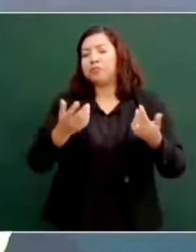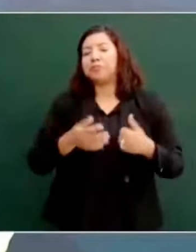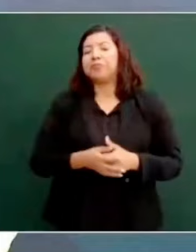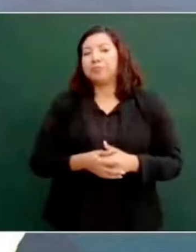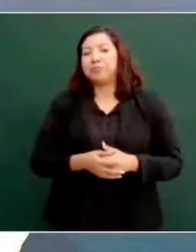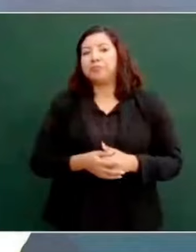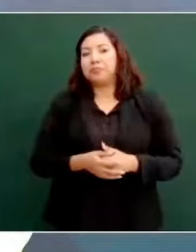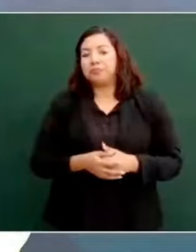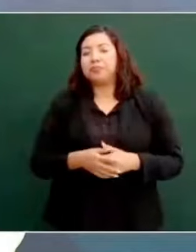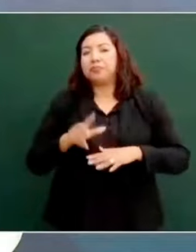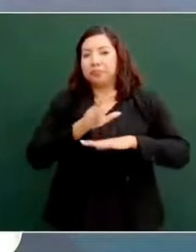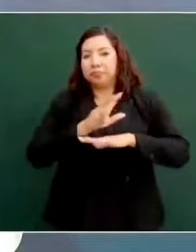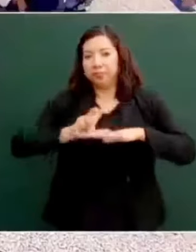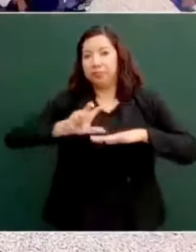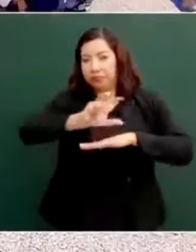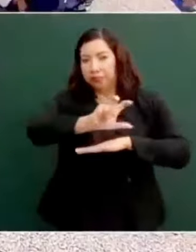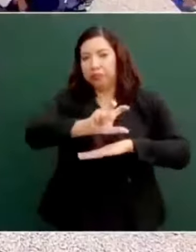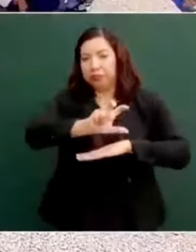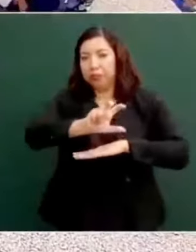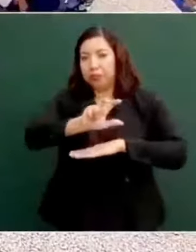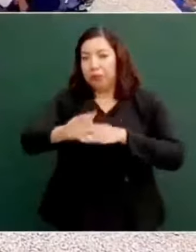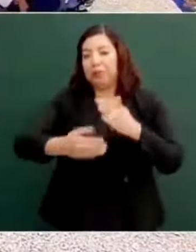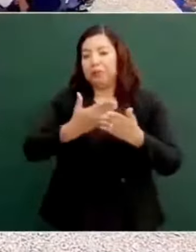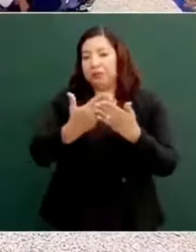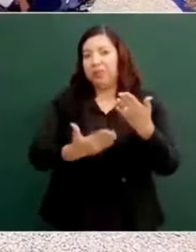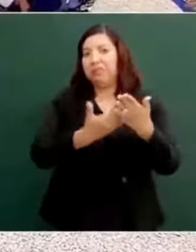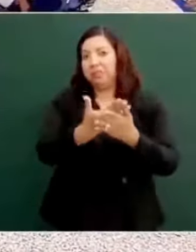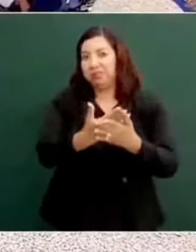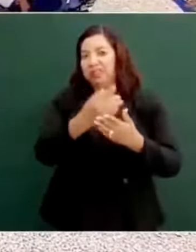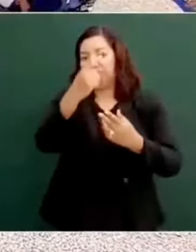Este. Por los intereses.